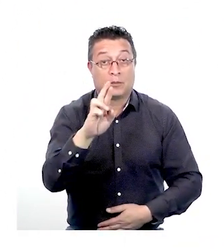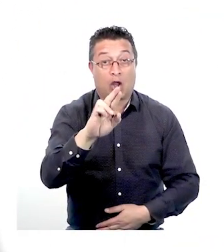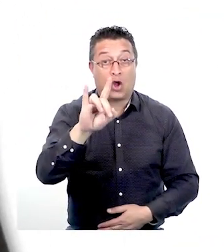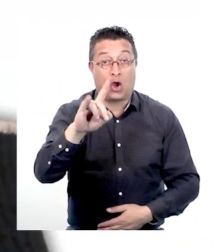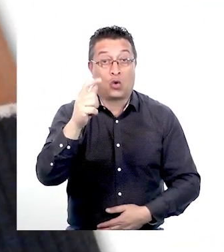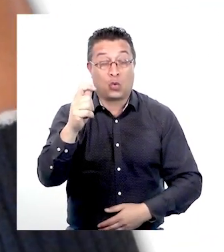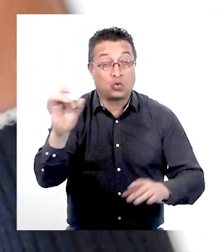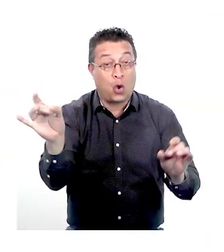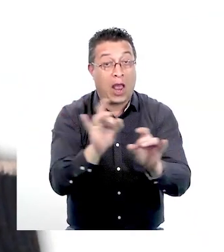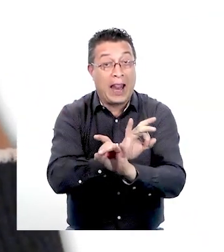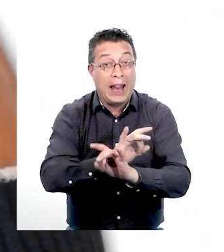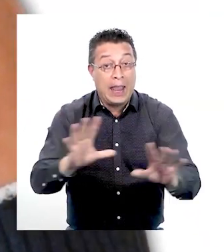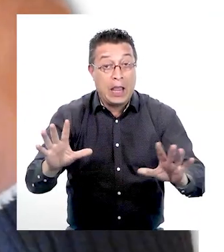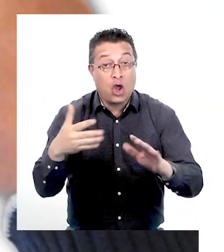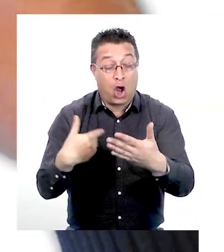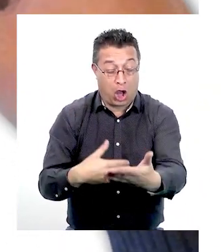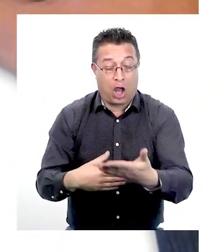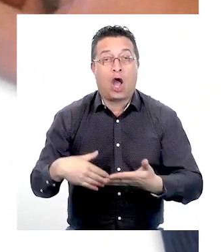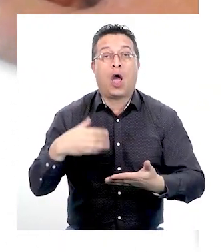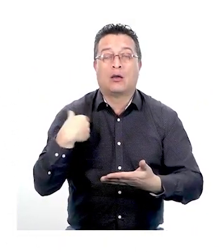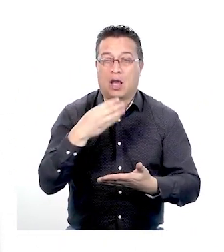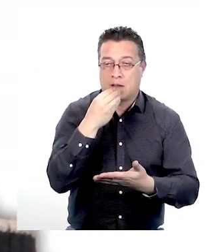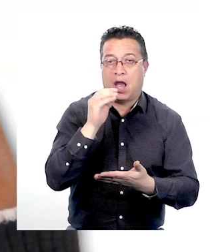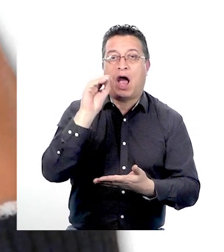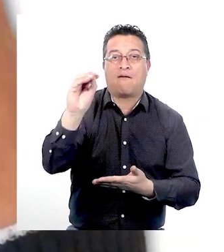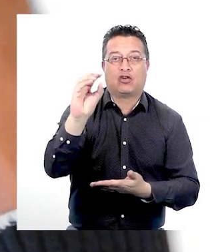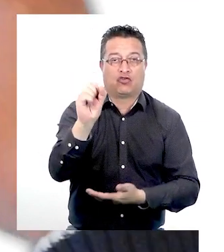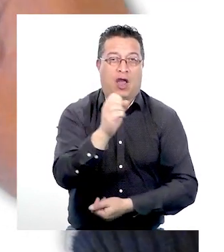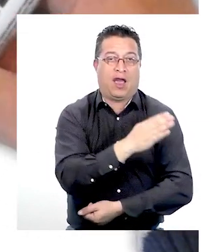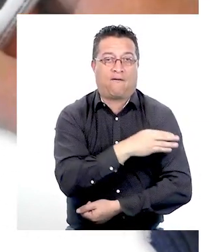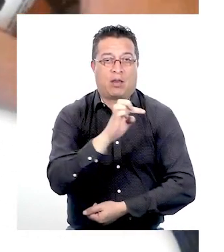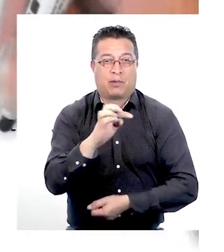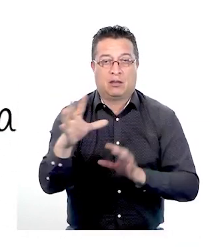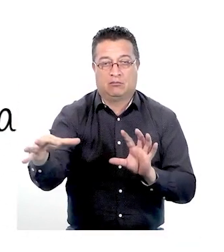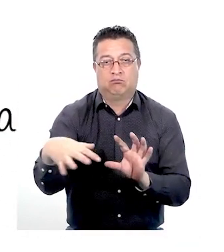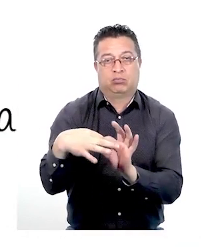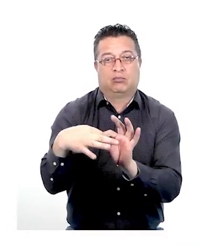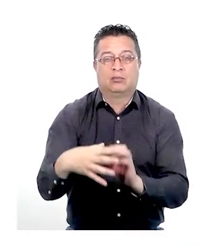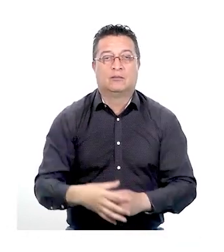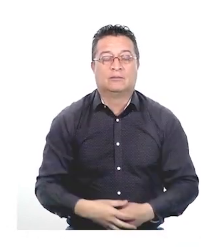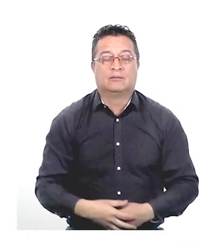un RUT definitivo, puede avisar a la AFP.